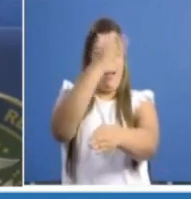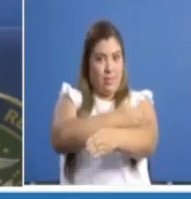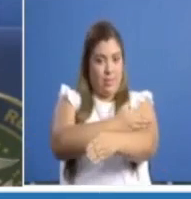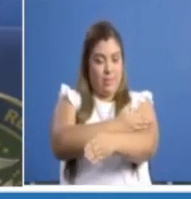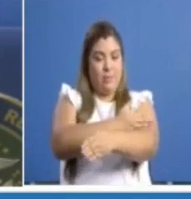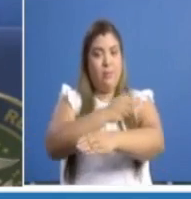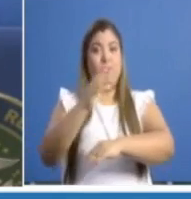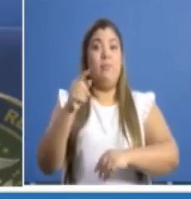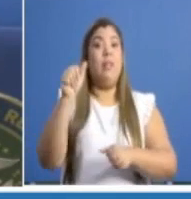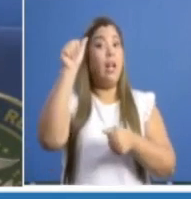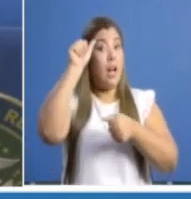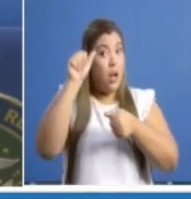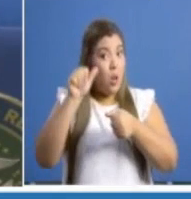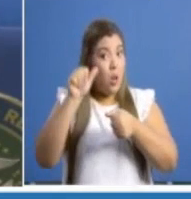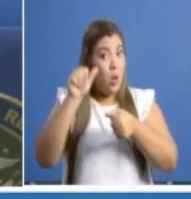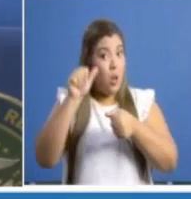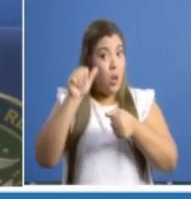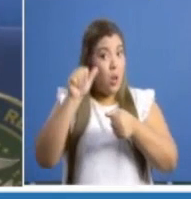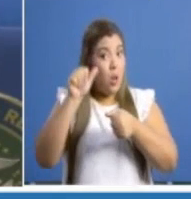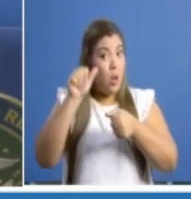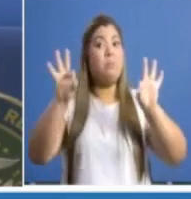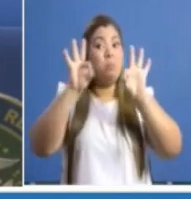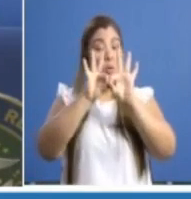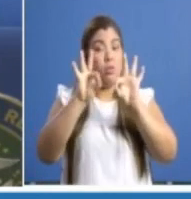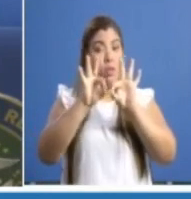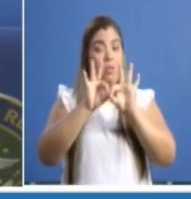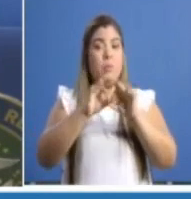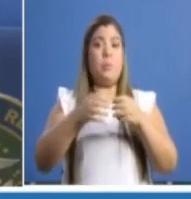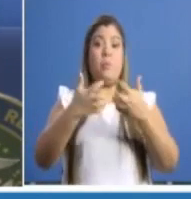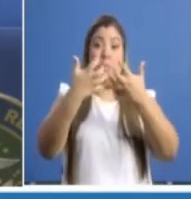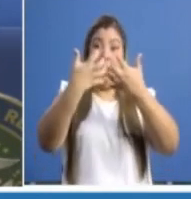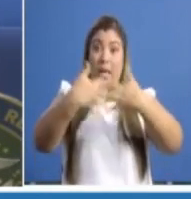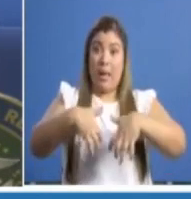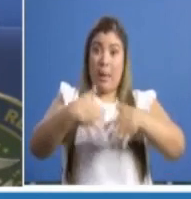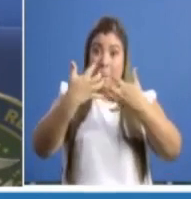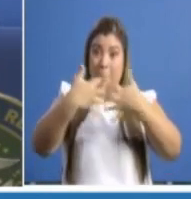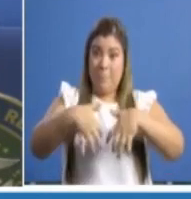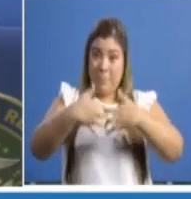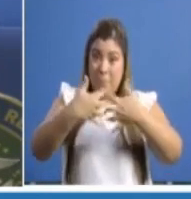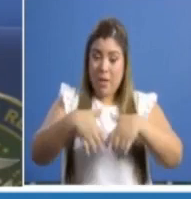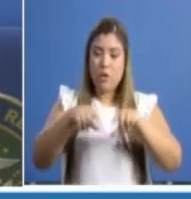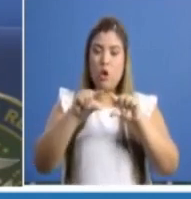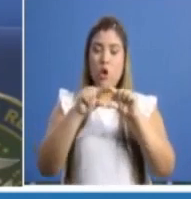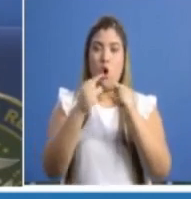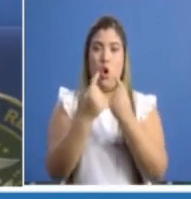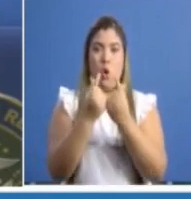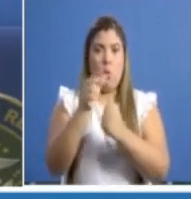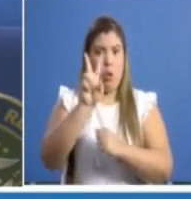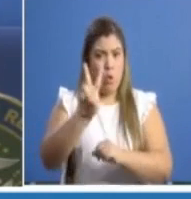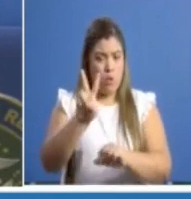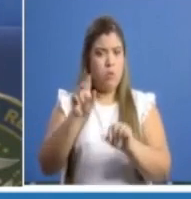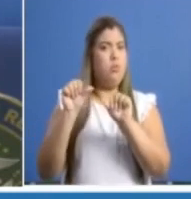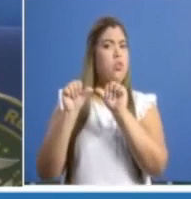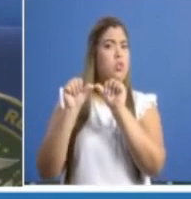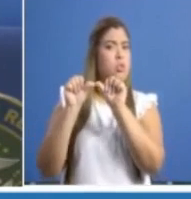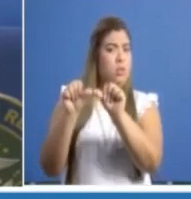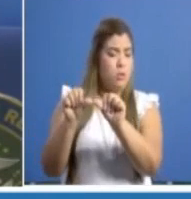Es importante recalcar que la apertura de las empresas del bloque 2 se mantiene,